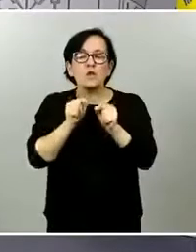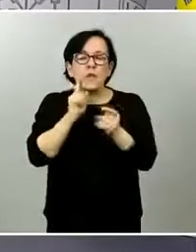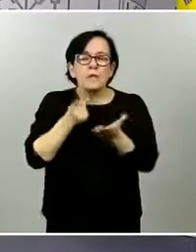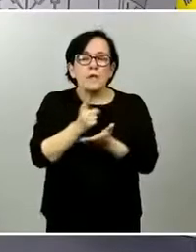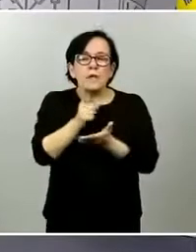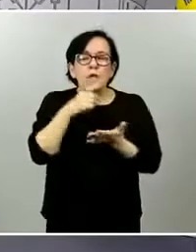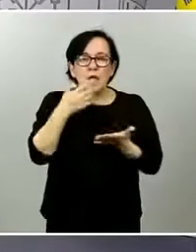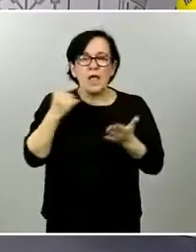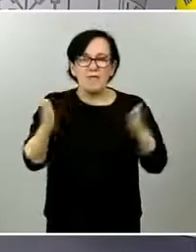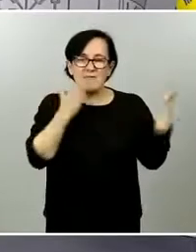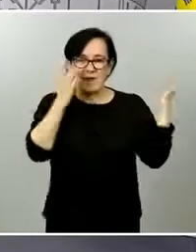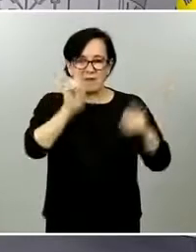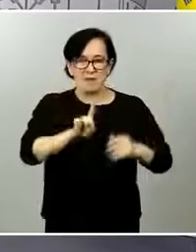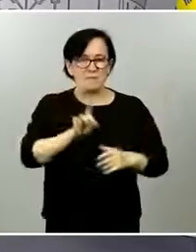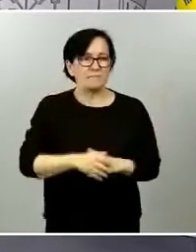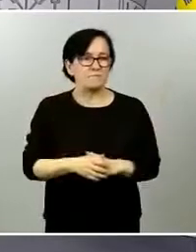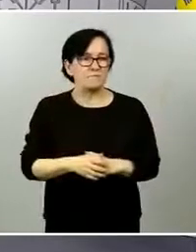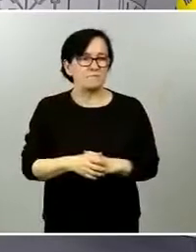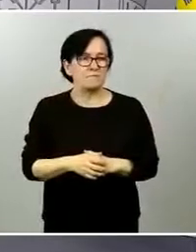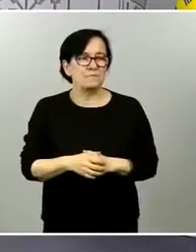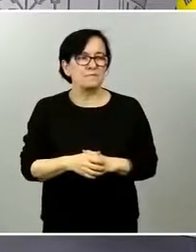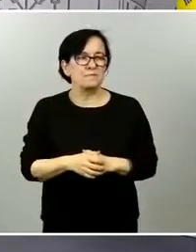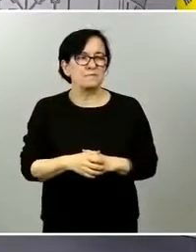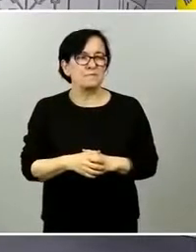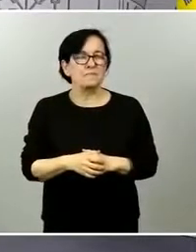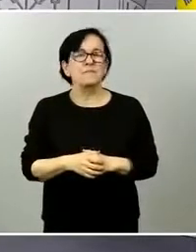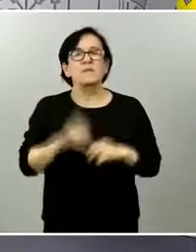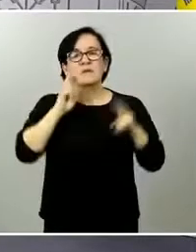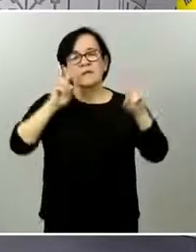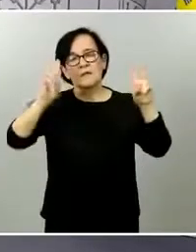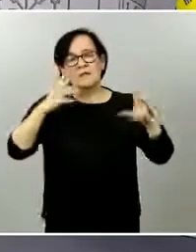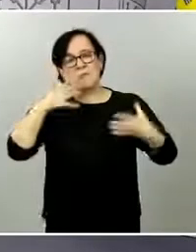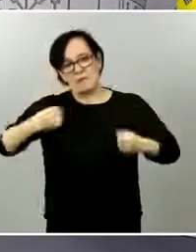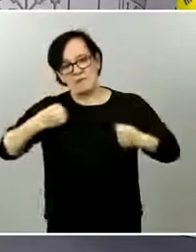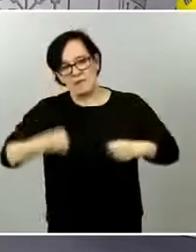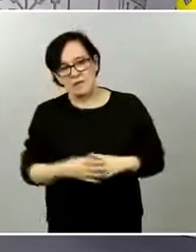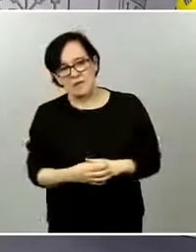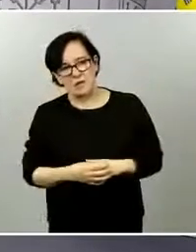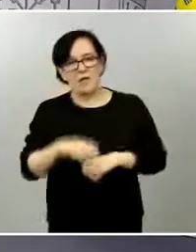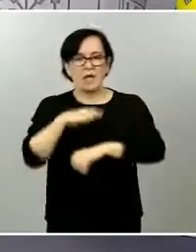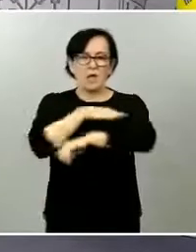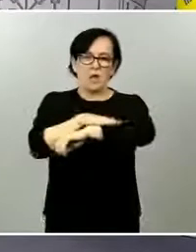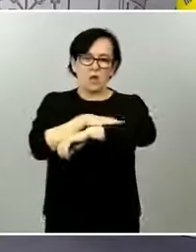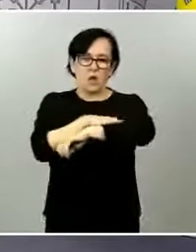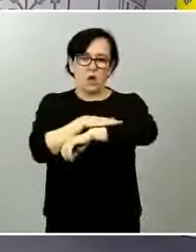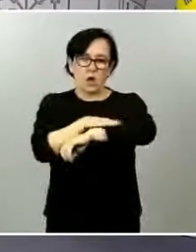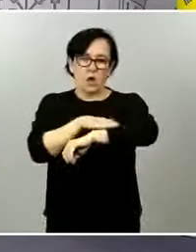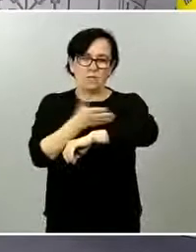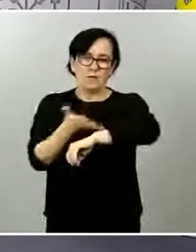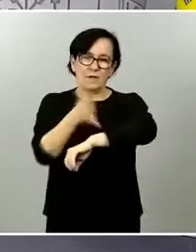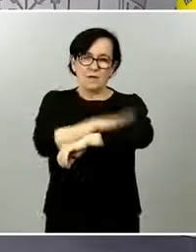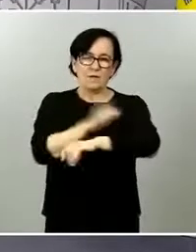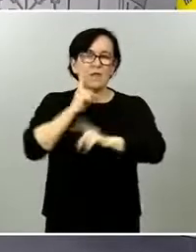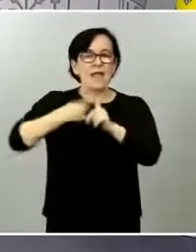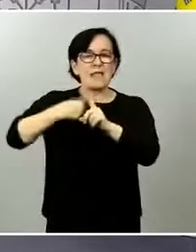Illa nos gustaría saber si considera efectible efectuar el rastreo de contagios para tener controlada la expansión del virus en la fase 1